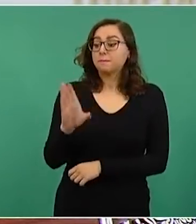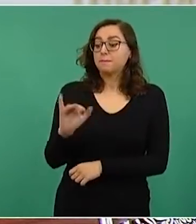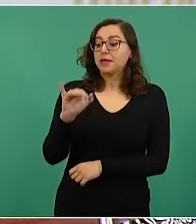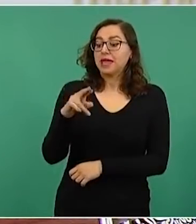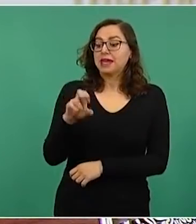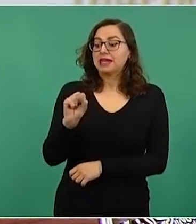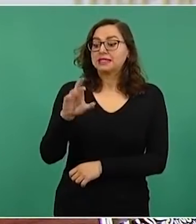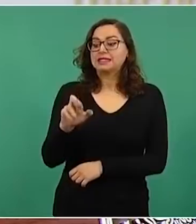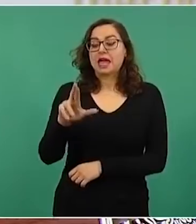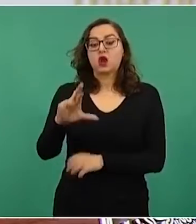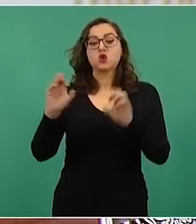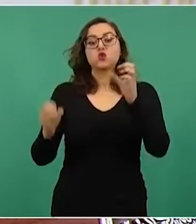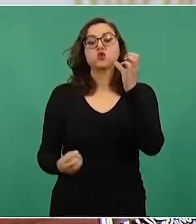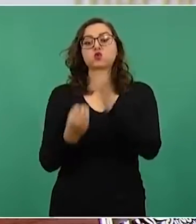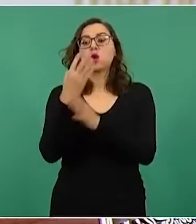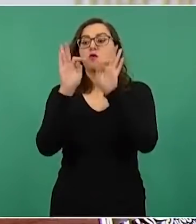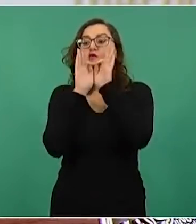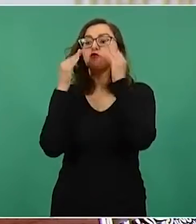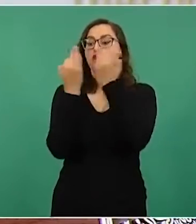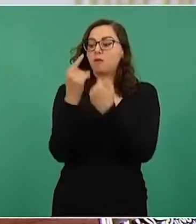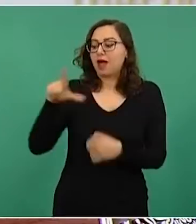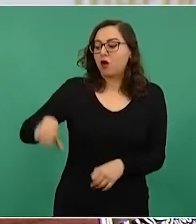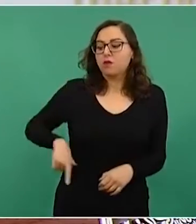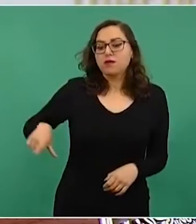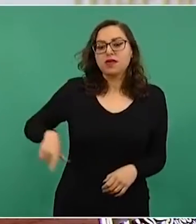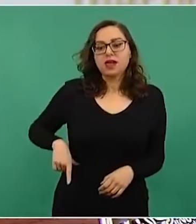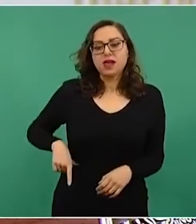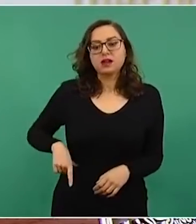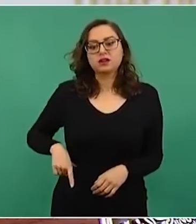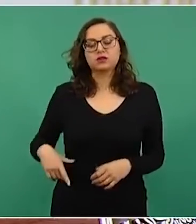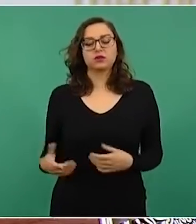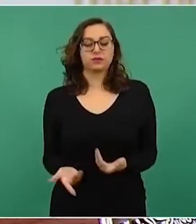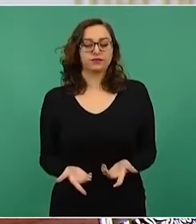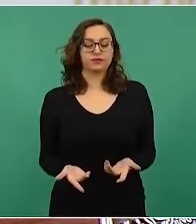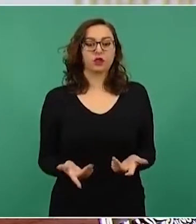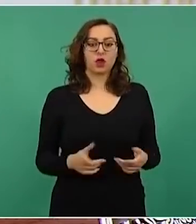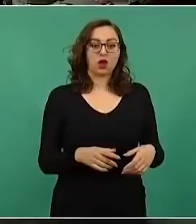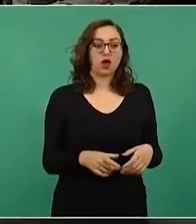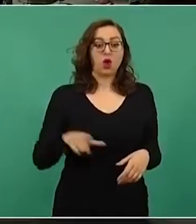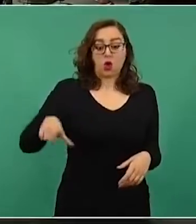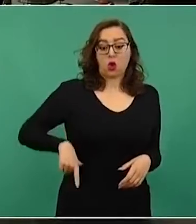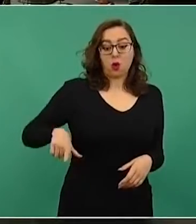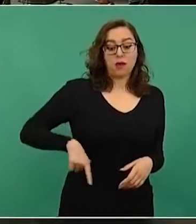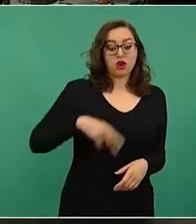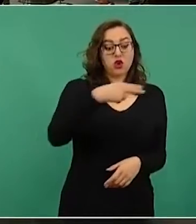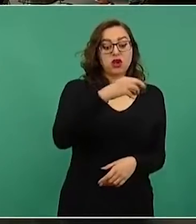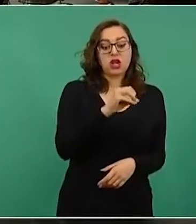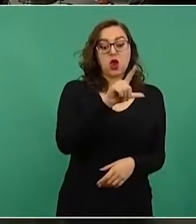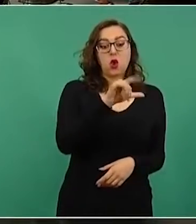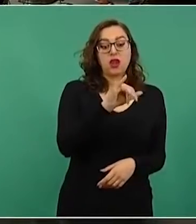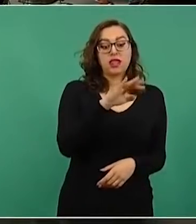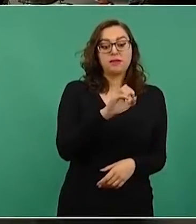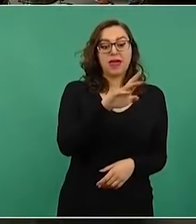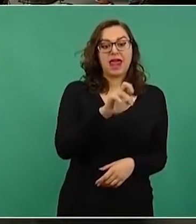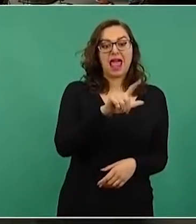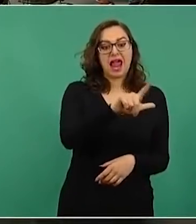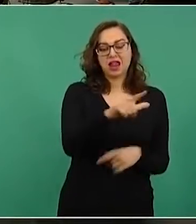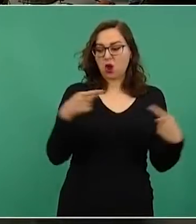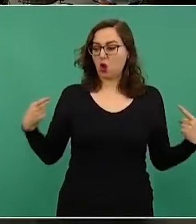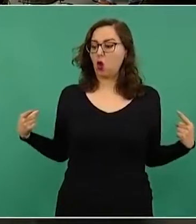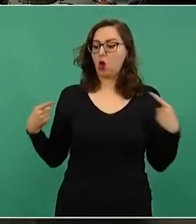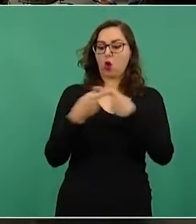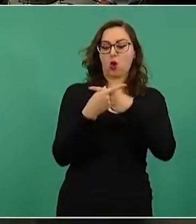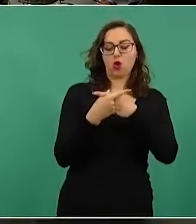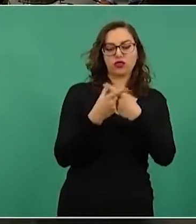es exactamente lo opuesto al neoliberalismo, es